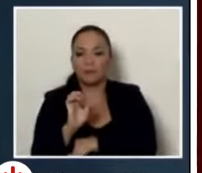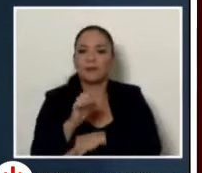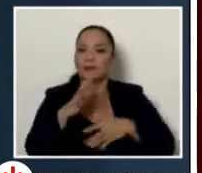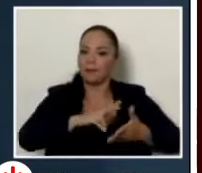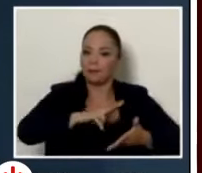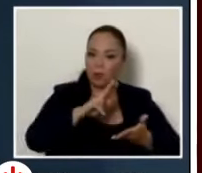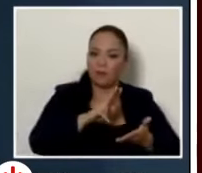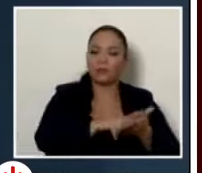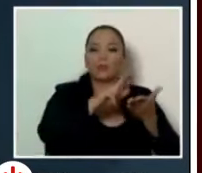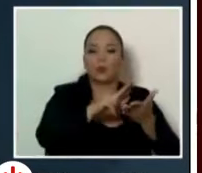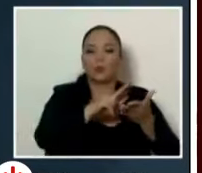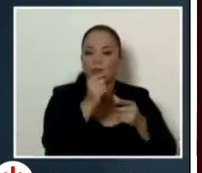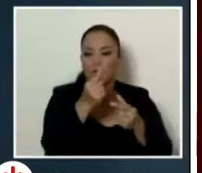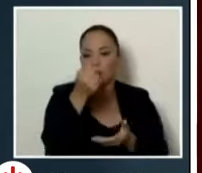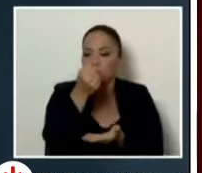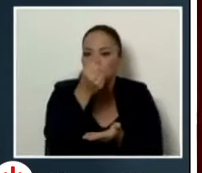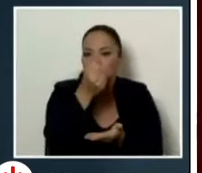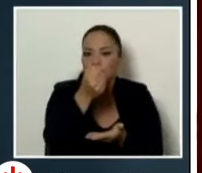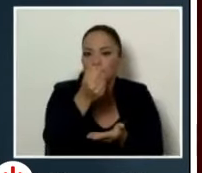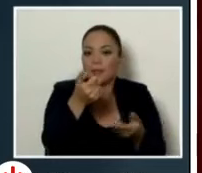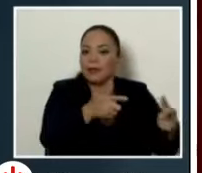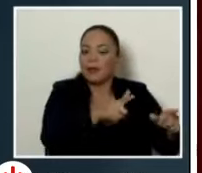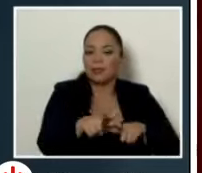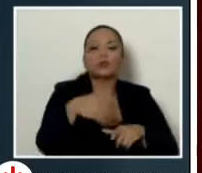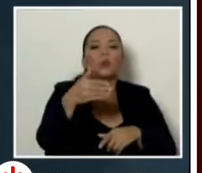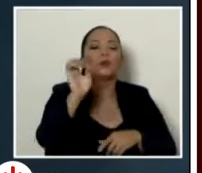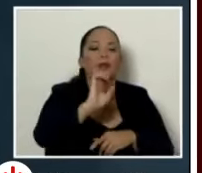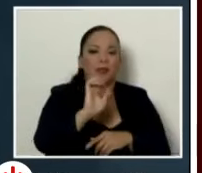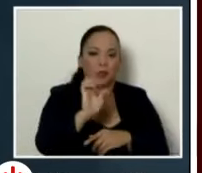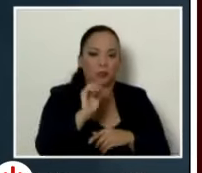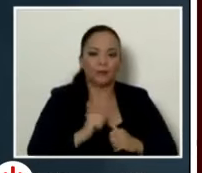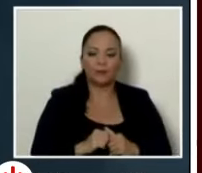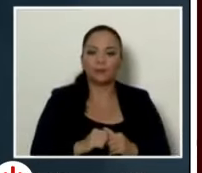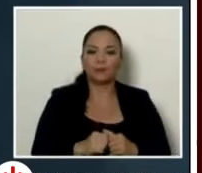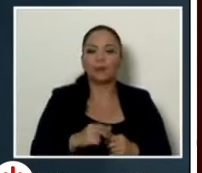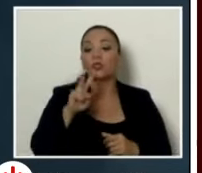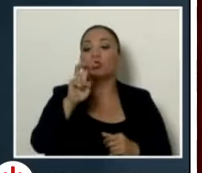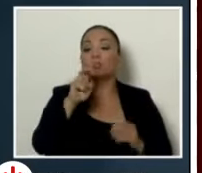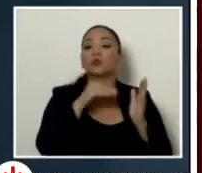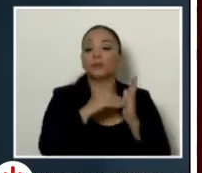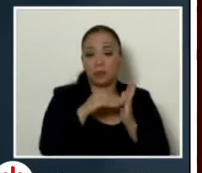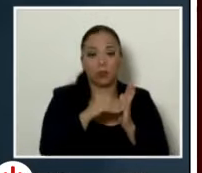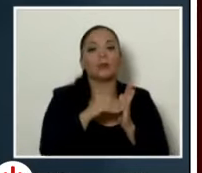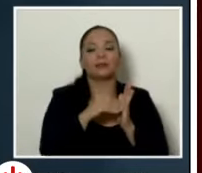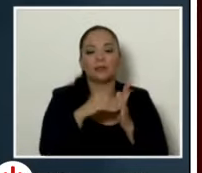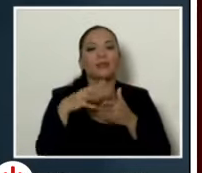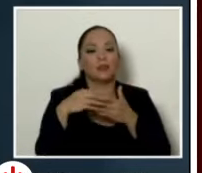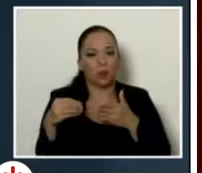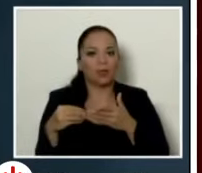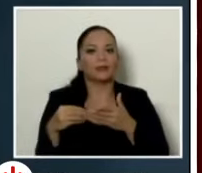aprobación final de esos recursos y estén disponibles a partir de enero esos son 200 millones aproximadamente de dólares